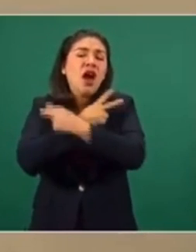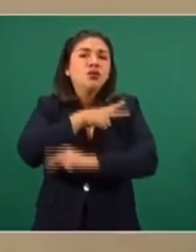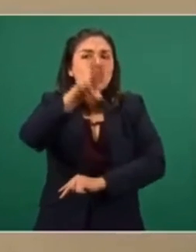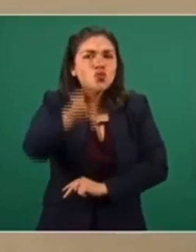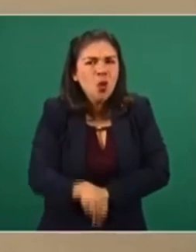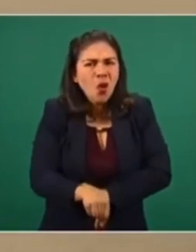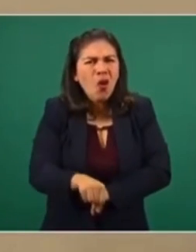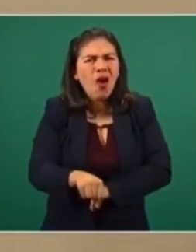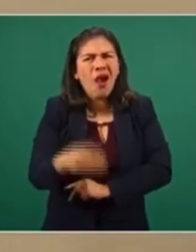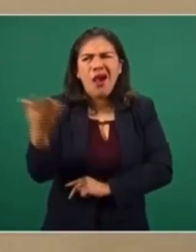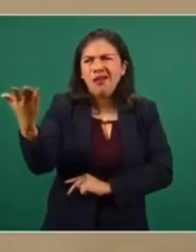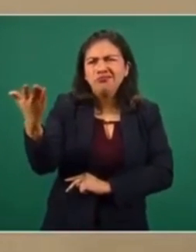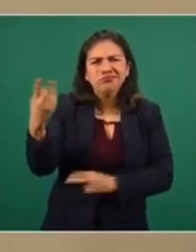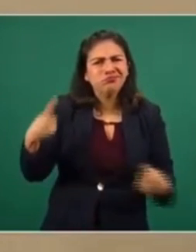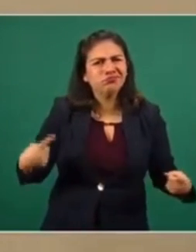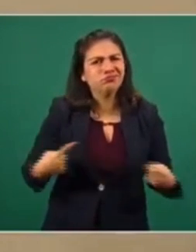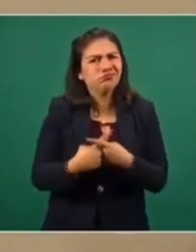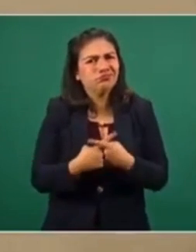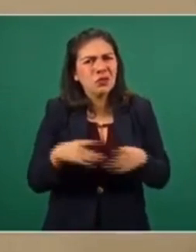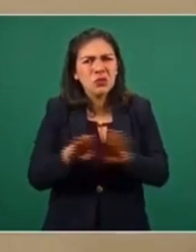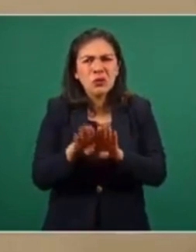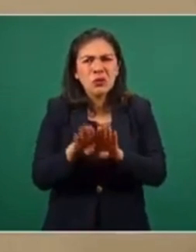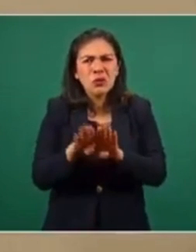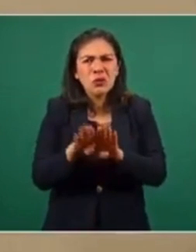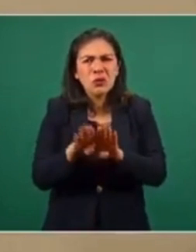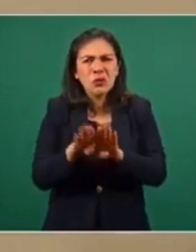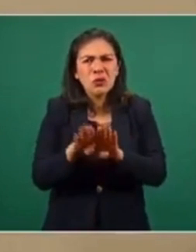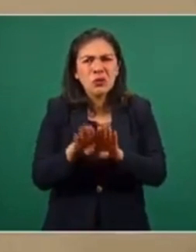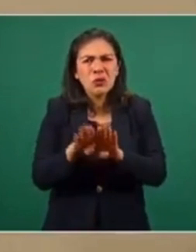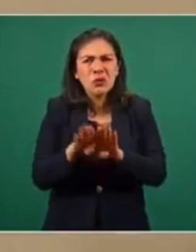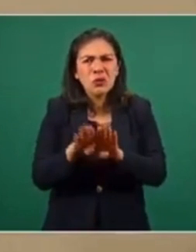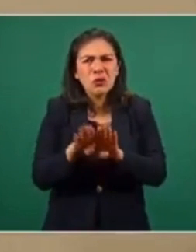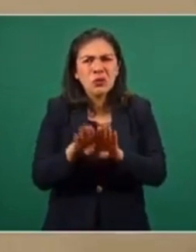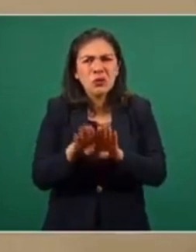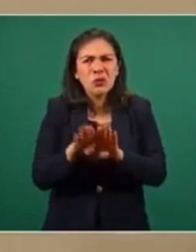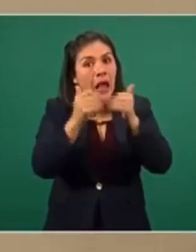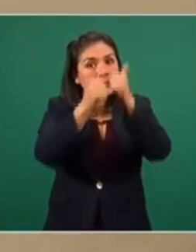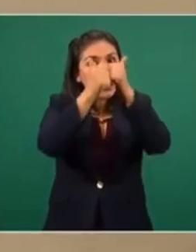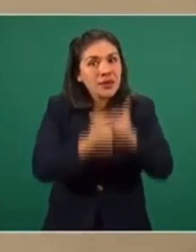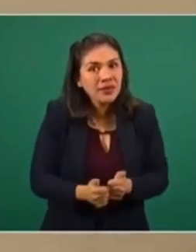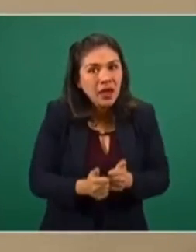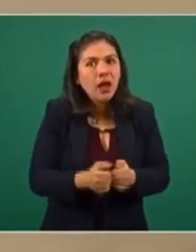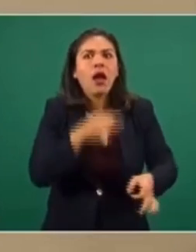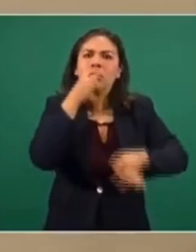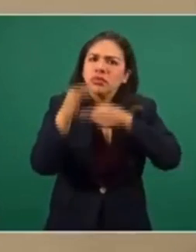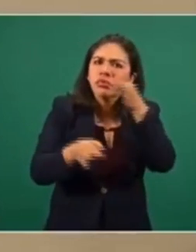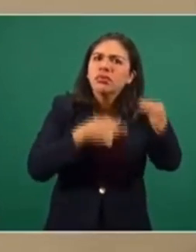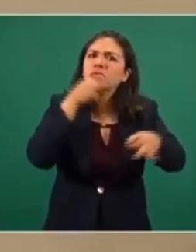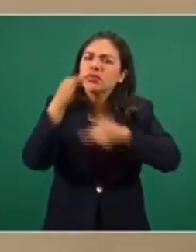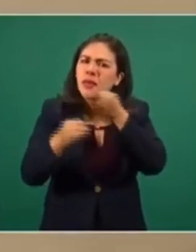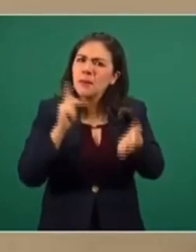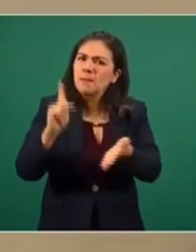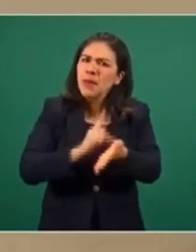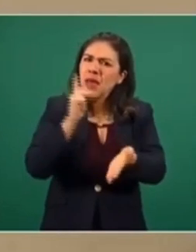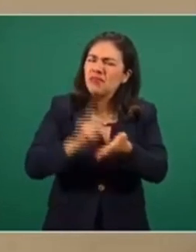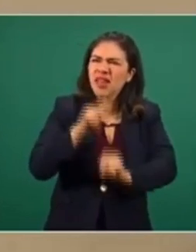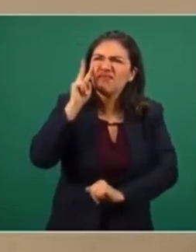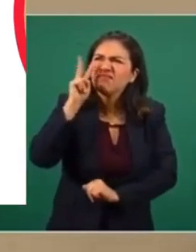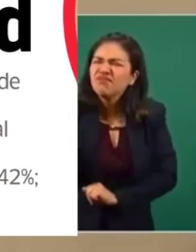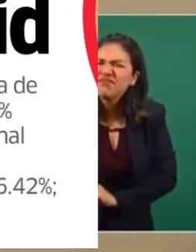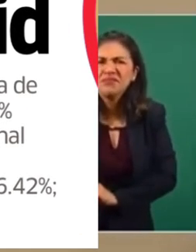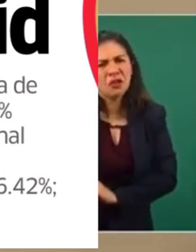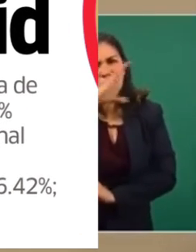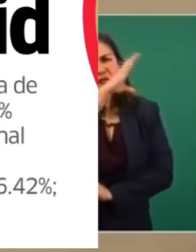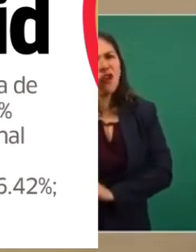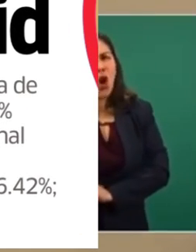¿No se contrapone esto un poco precisamente con el mensaje de quédate en casa, que se haya visto esto que, como lo repito, el